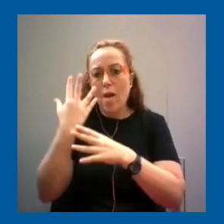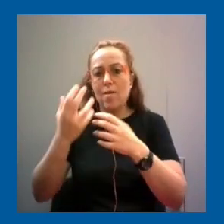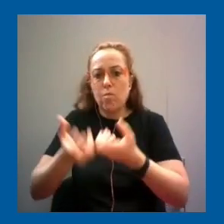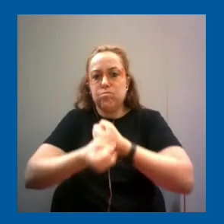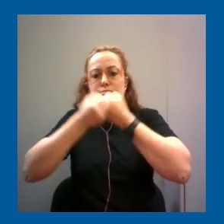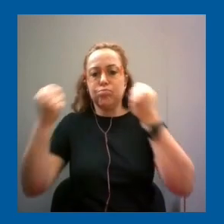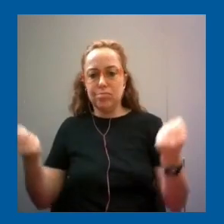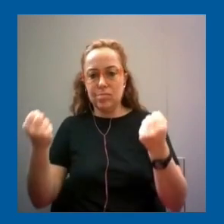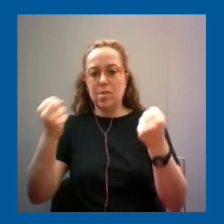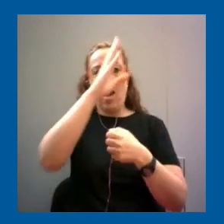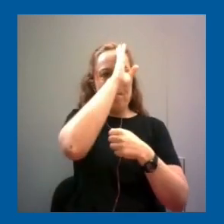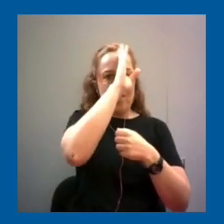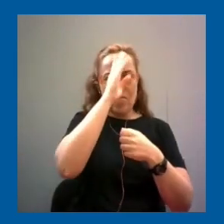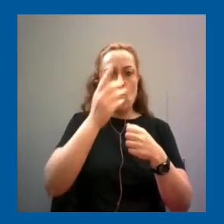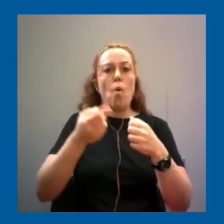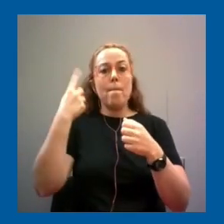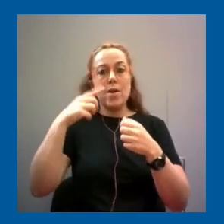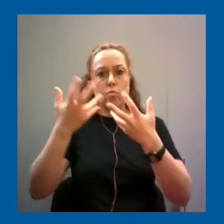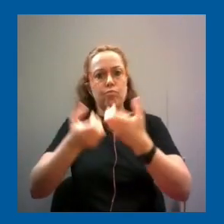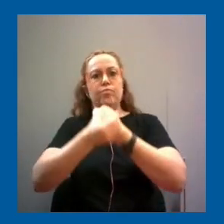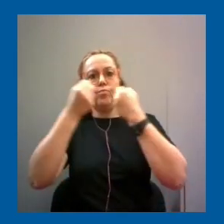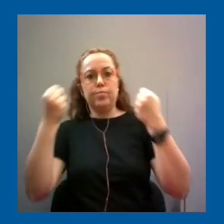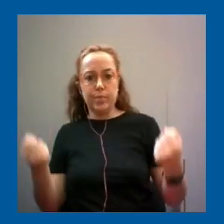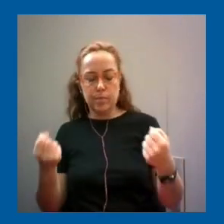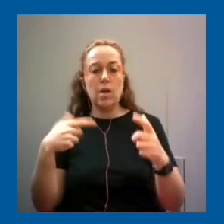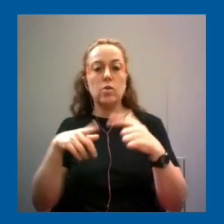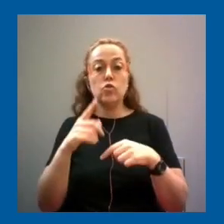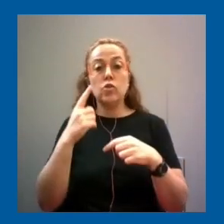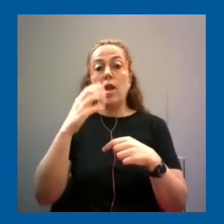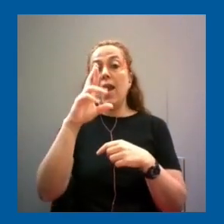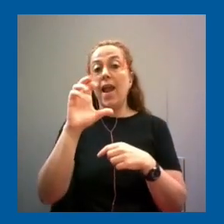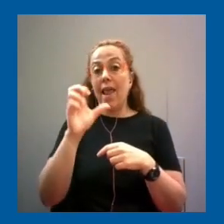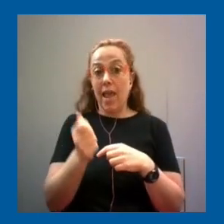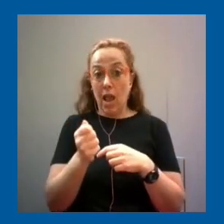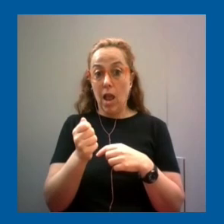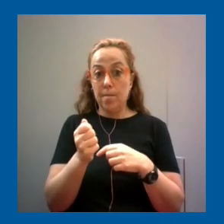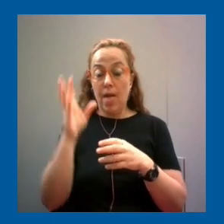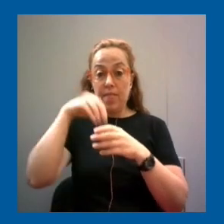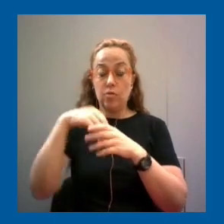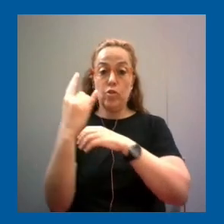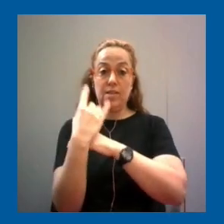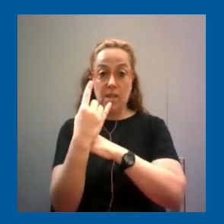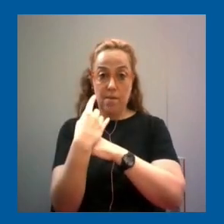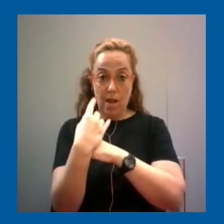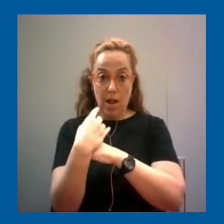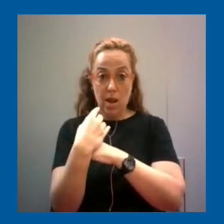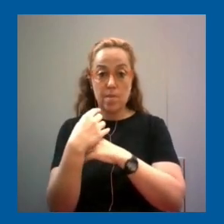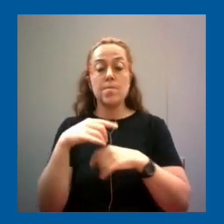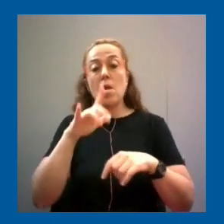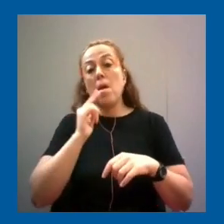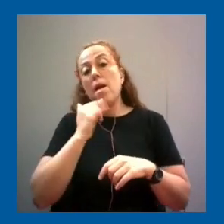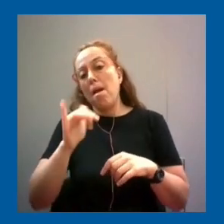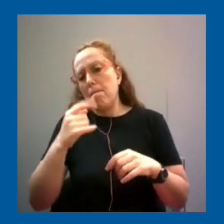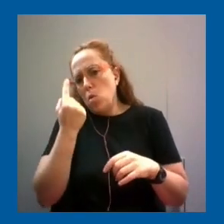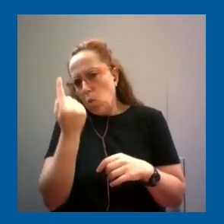buque Insinia es la plataforma de CREA en Ceibal, que es como el primer ejemplo, pero hay muchas